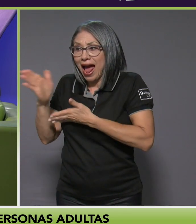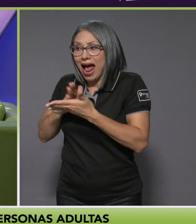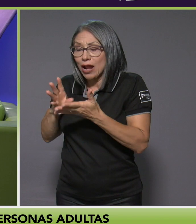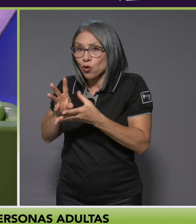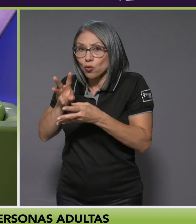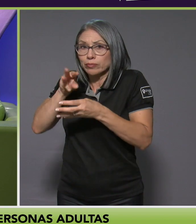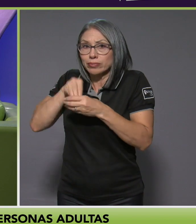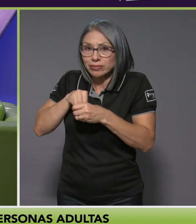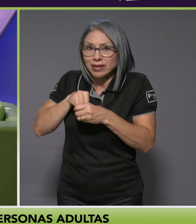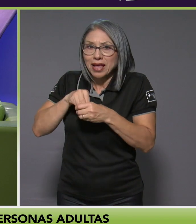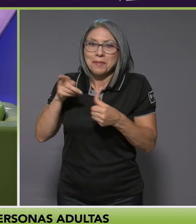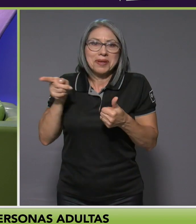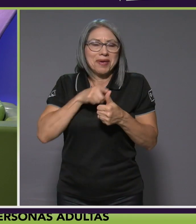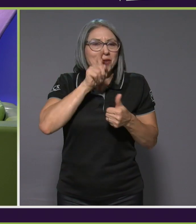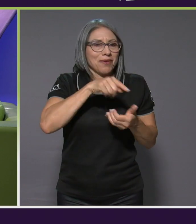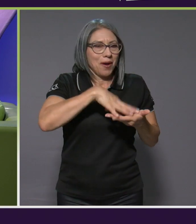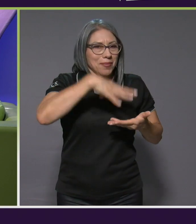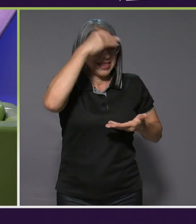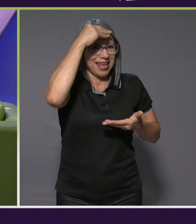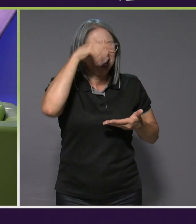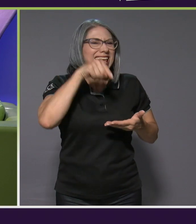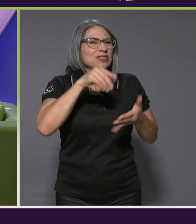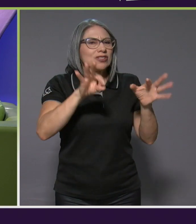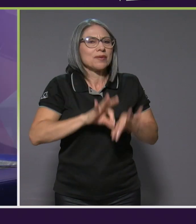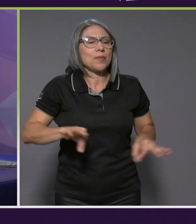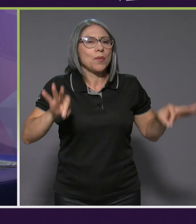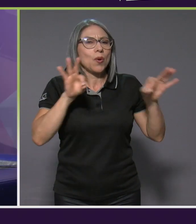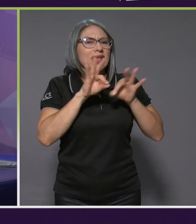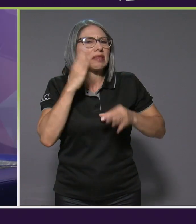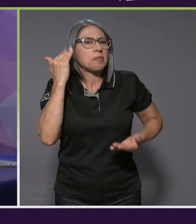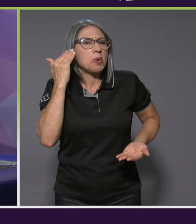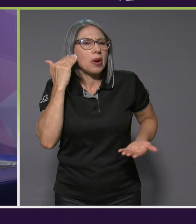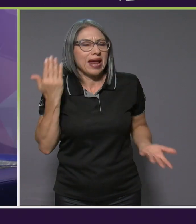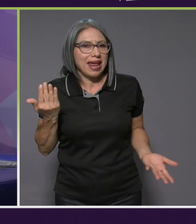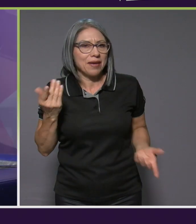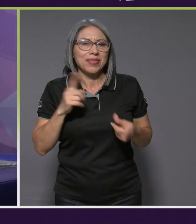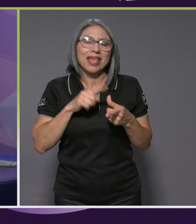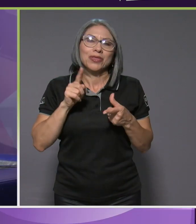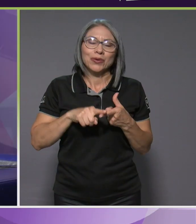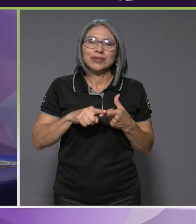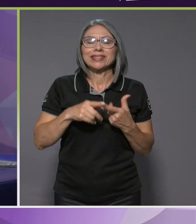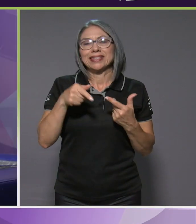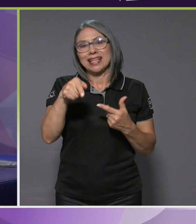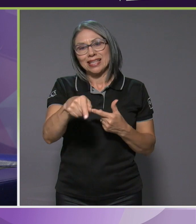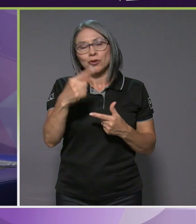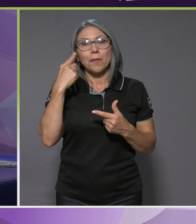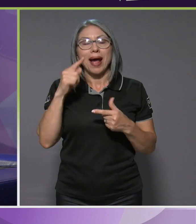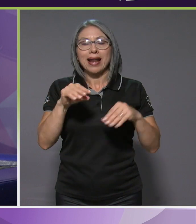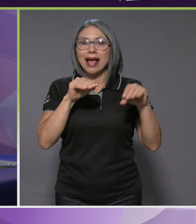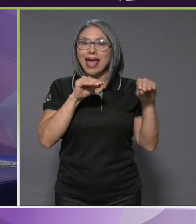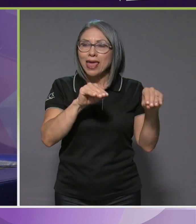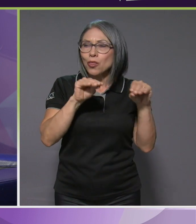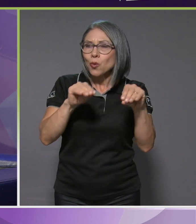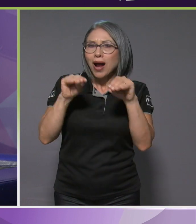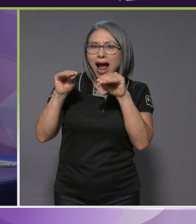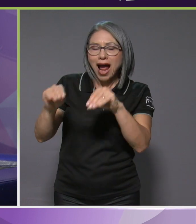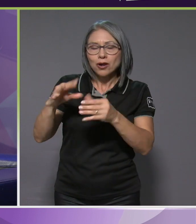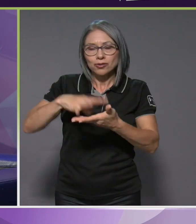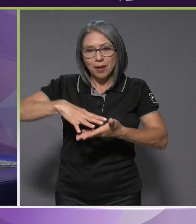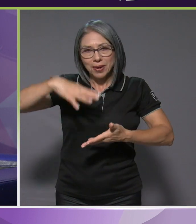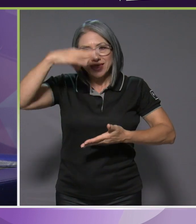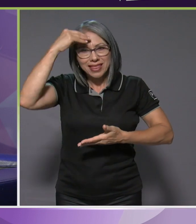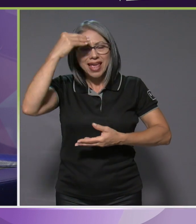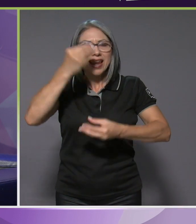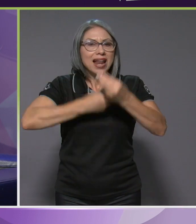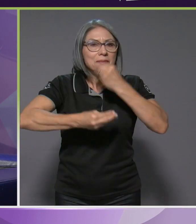importante, ¿verdad? ¿Para qué lo tengo que hacer? Entonces, es un poquito esta idea para educarnos por ahí, aprender la